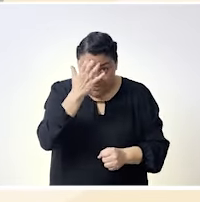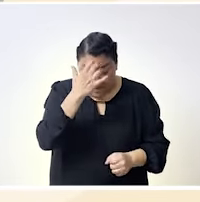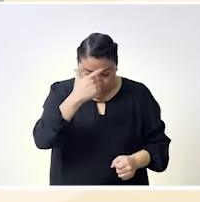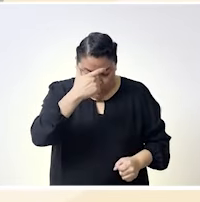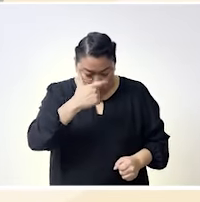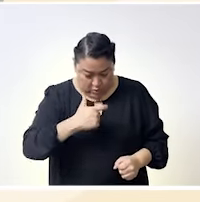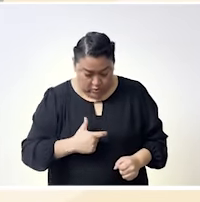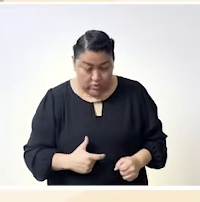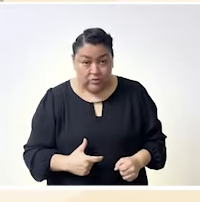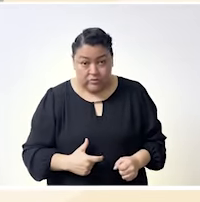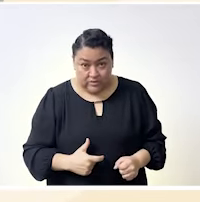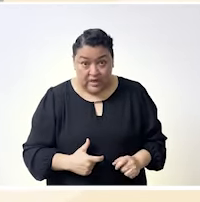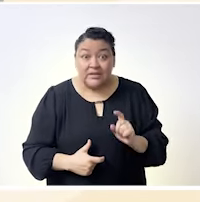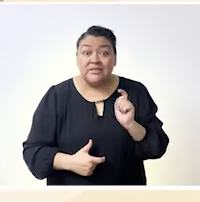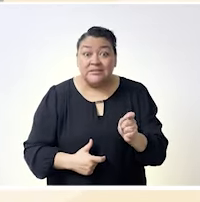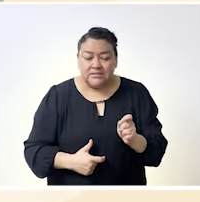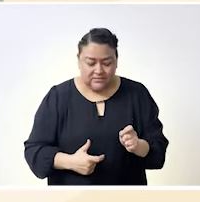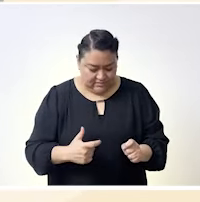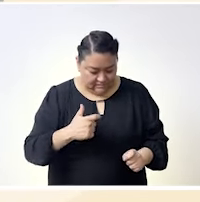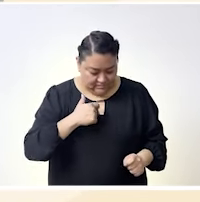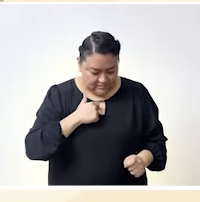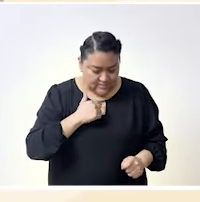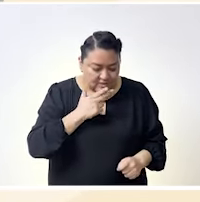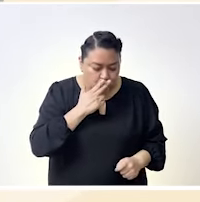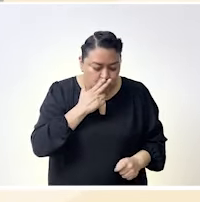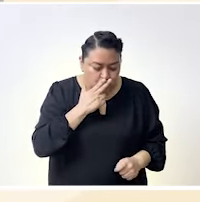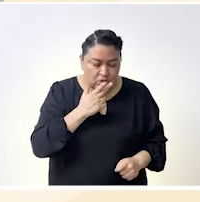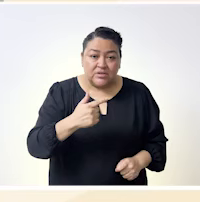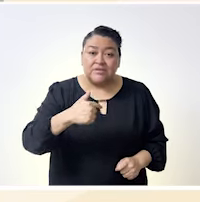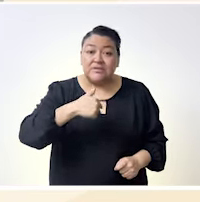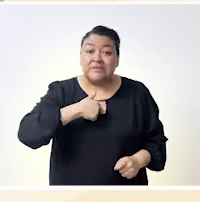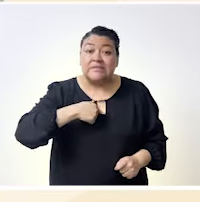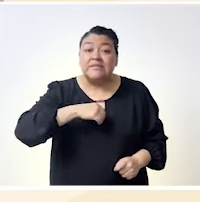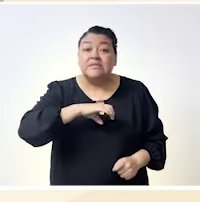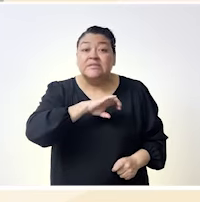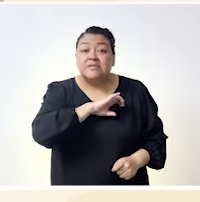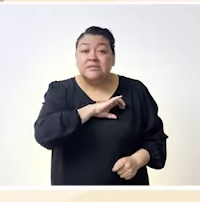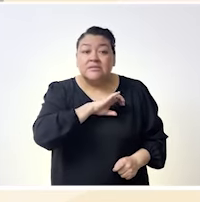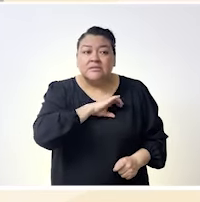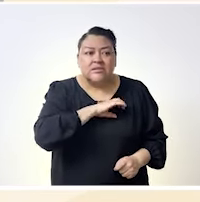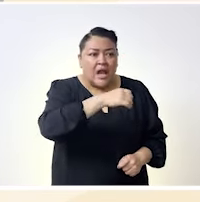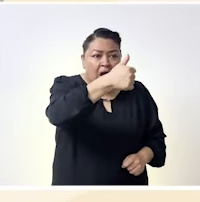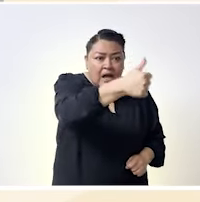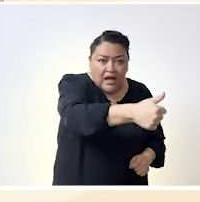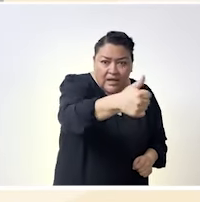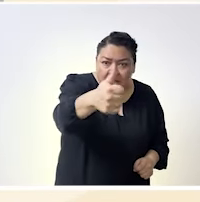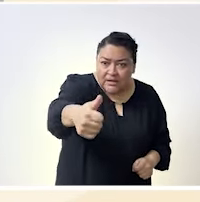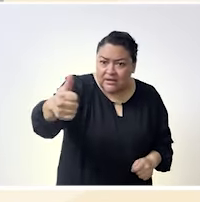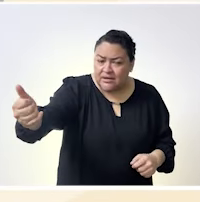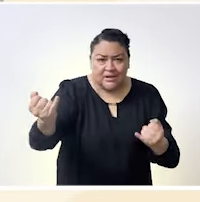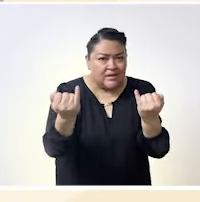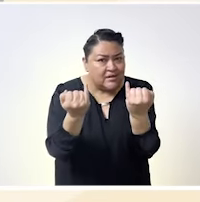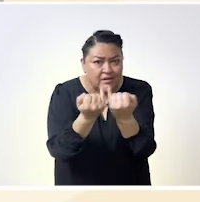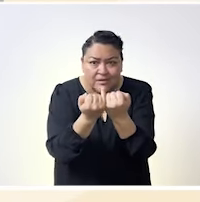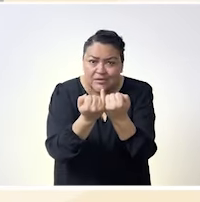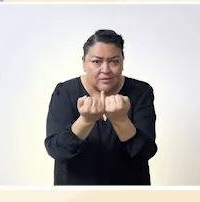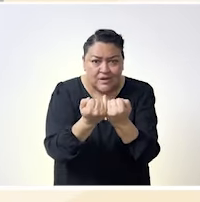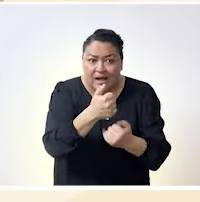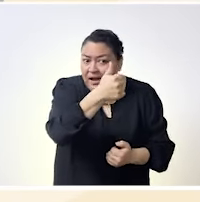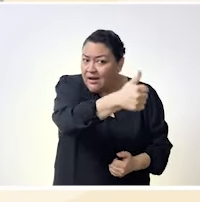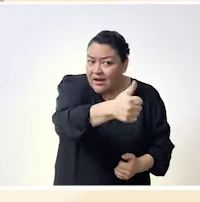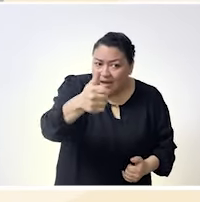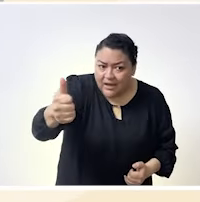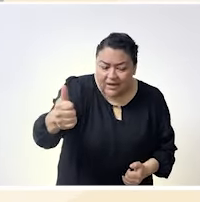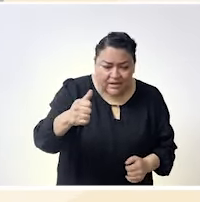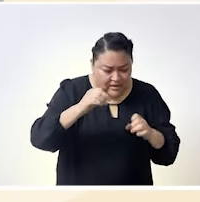reconocerte también es parte de el quererte aceptarte tan y como eres y que no no necesariamente